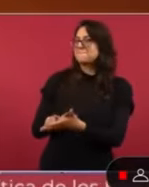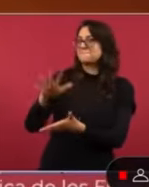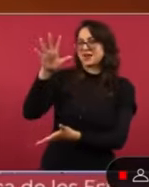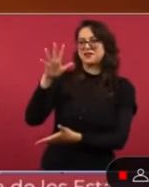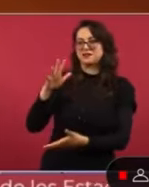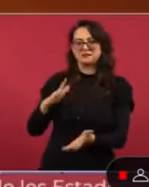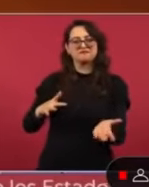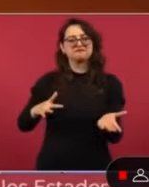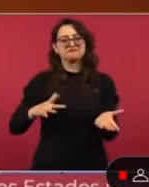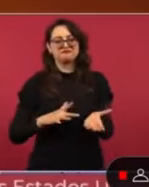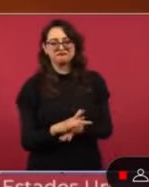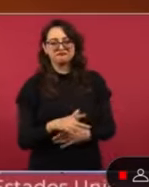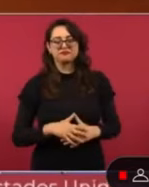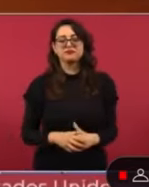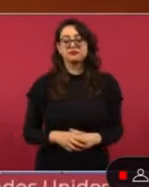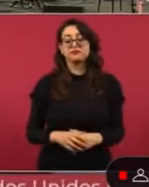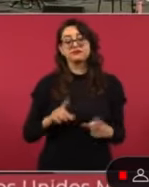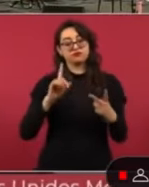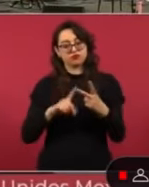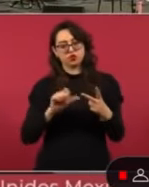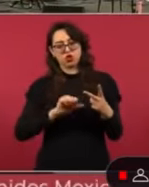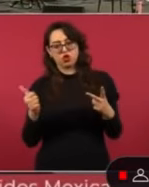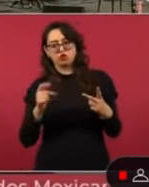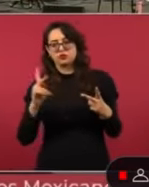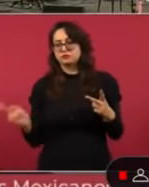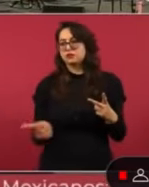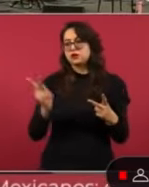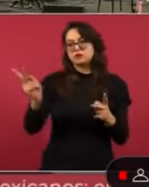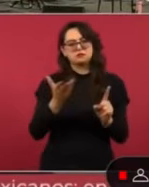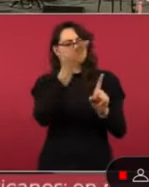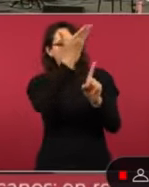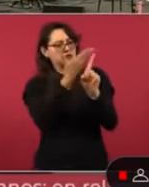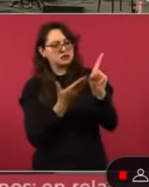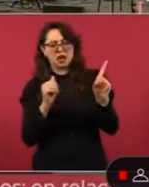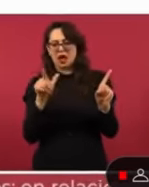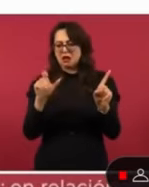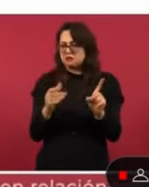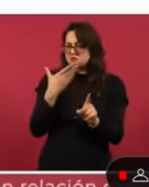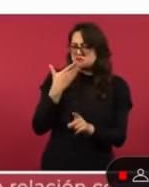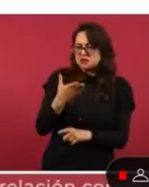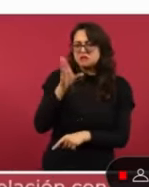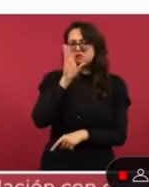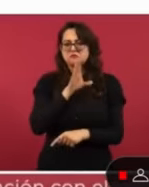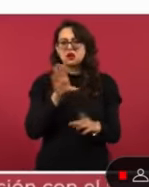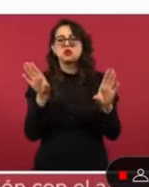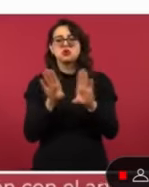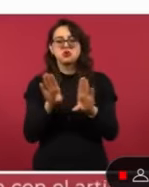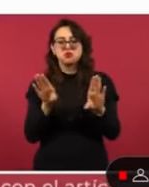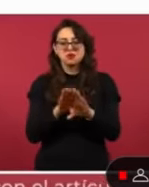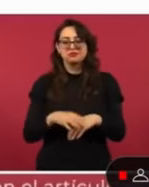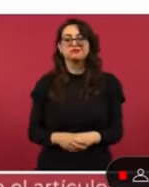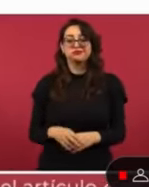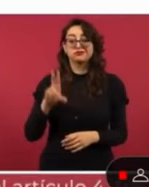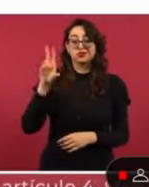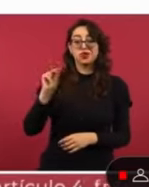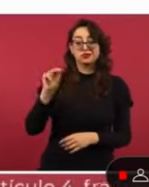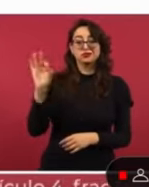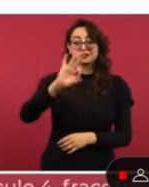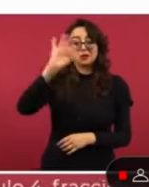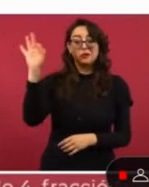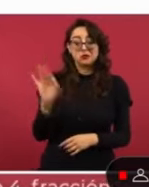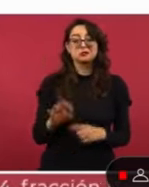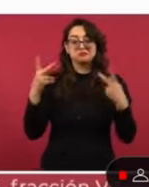preguntó a los encuestados, ¿usted aprueba o desaprueba el desempeño del presidente Andrés Manuel López Obrador? El 80%